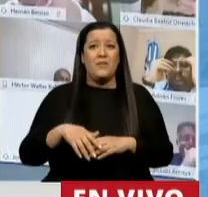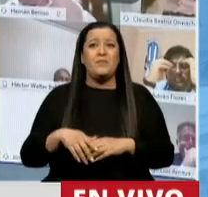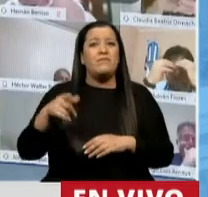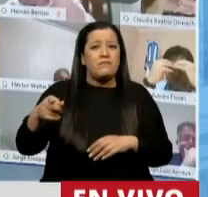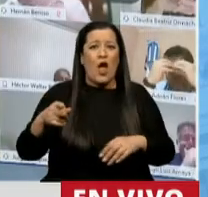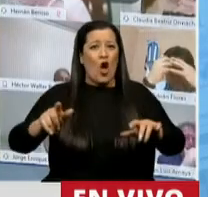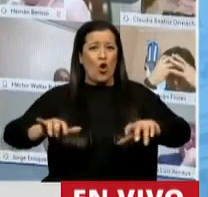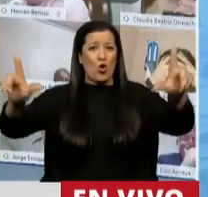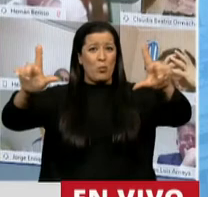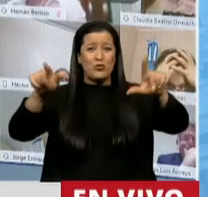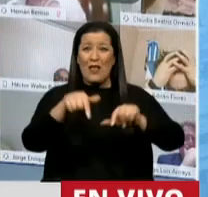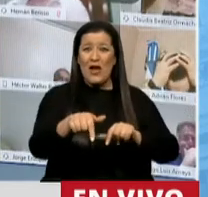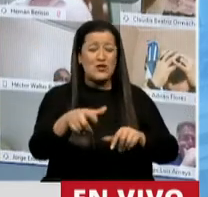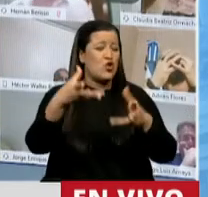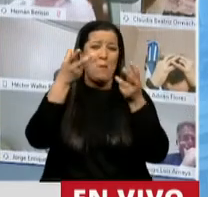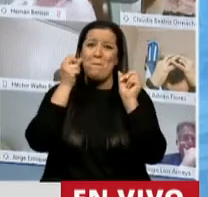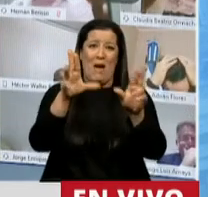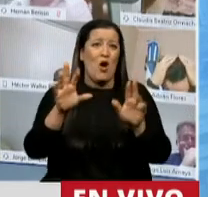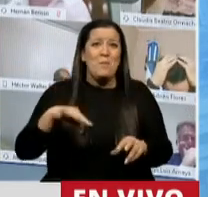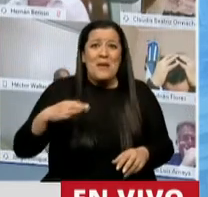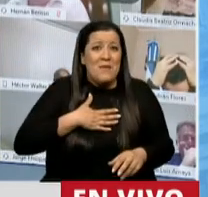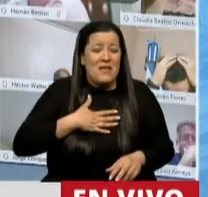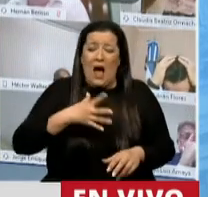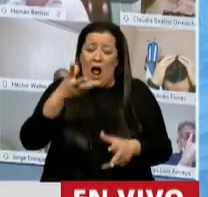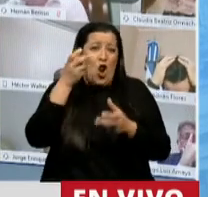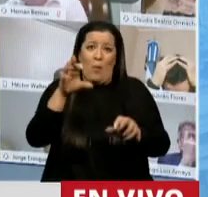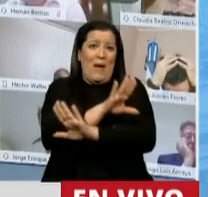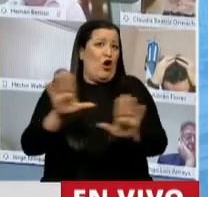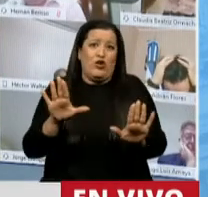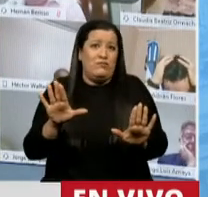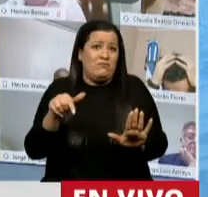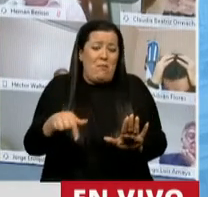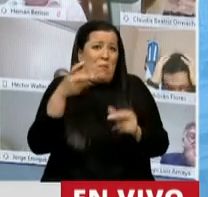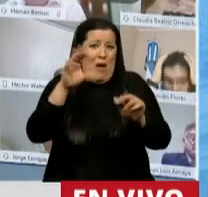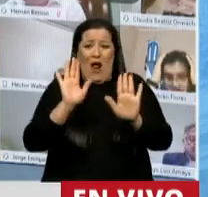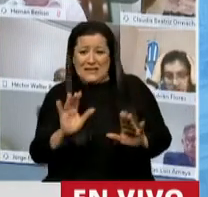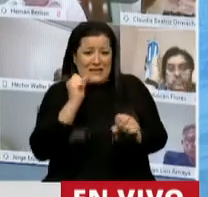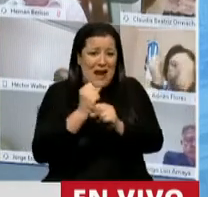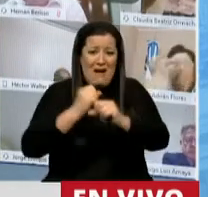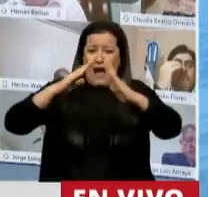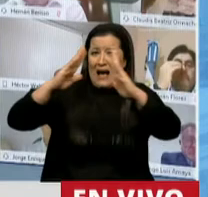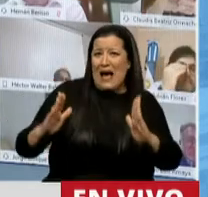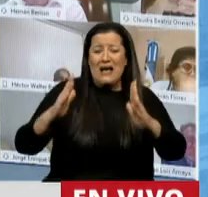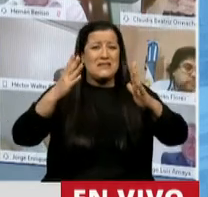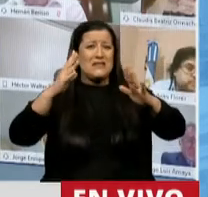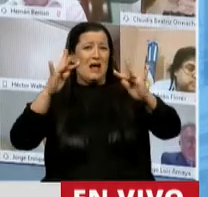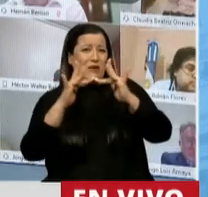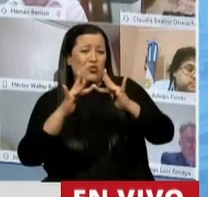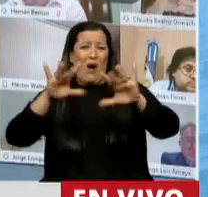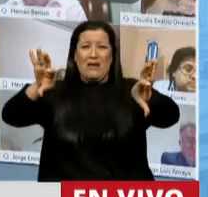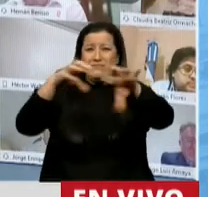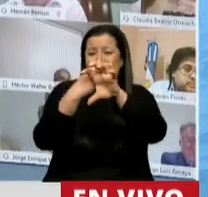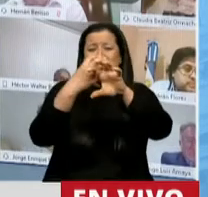computadora es lo peor que me ha pasado en mi vida. Lo peor que me ha pasado en mi vida. No tiene nada que ver